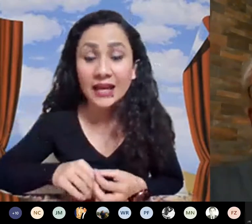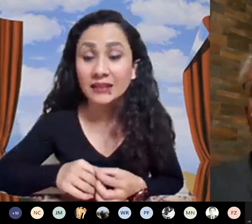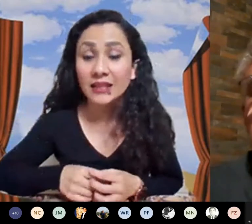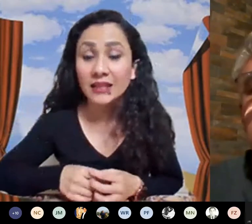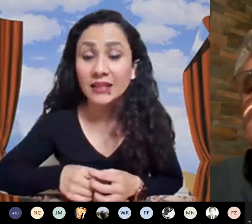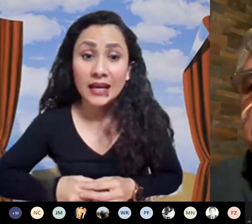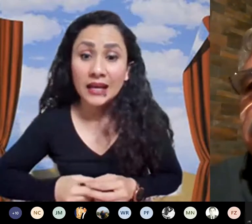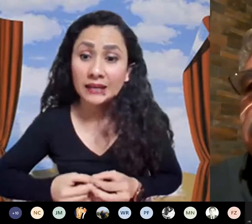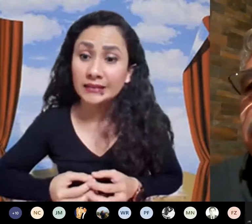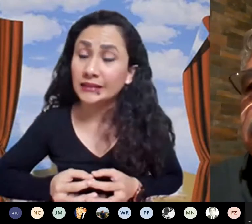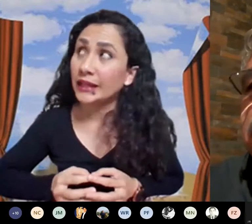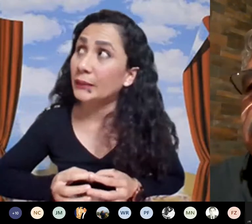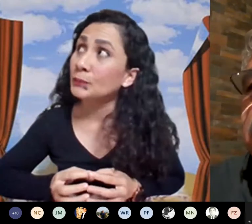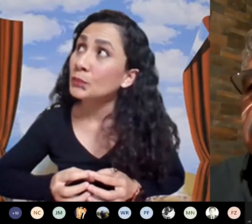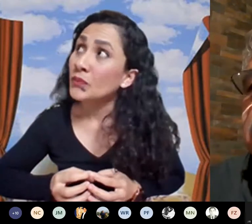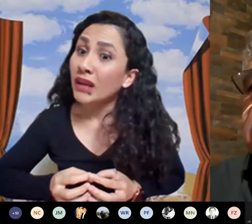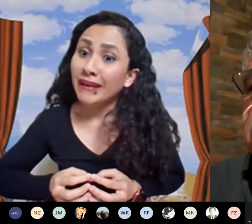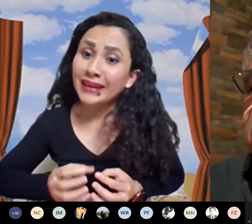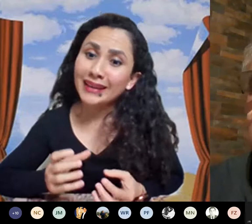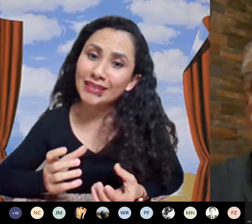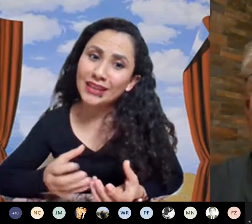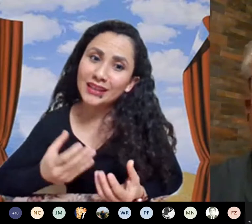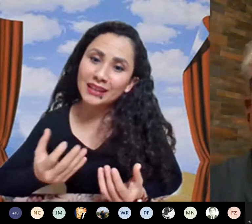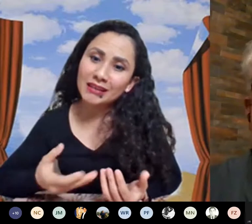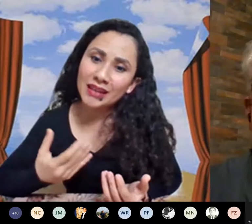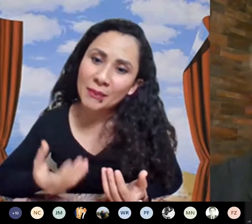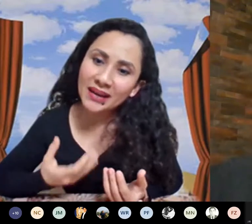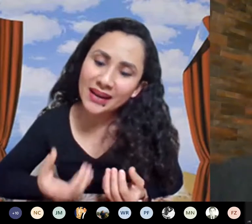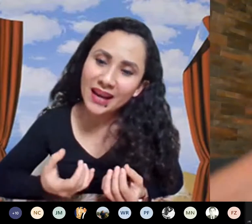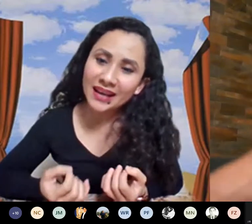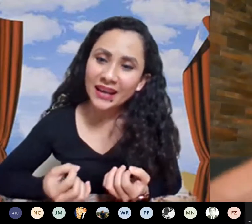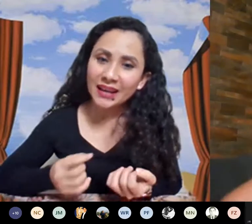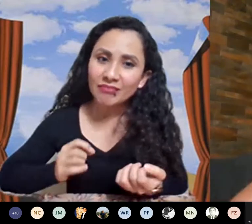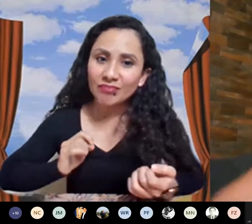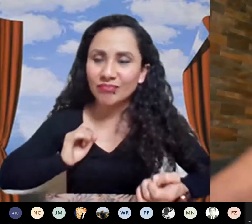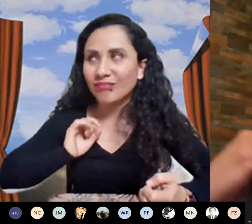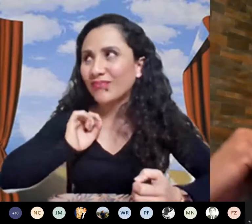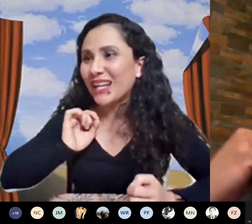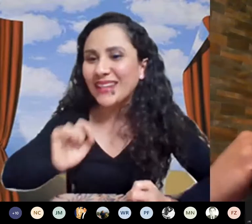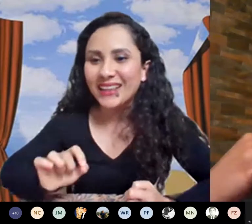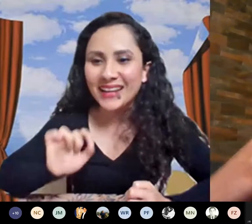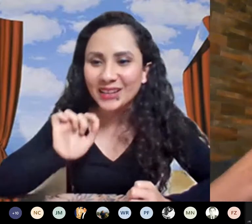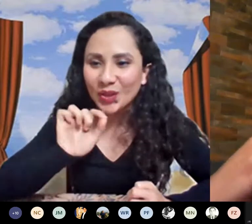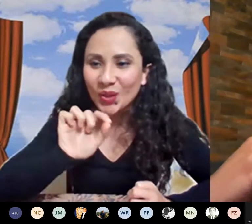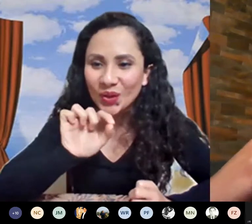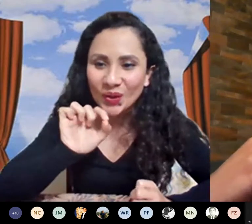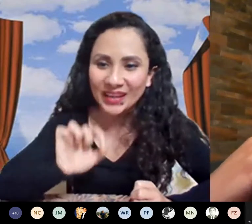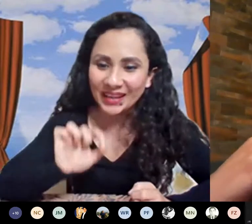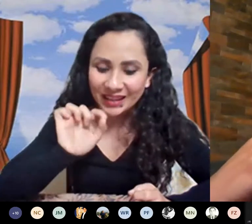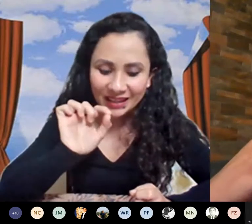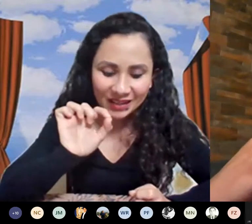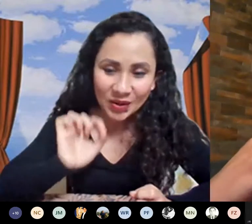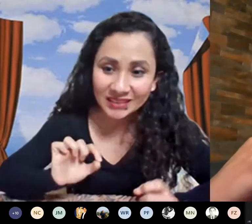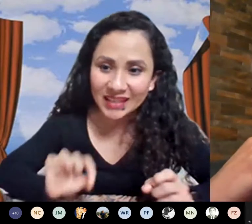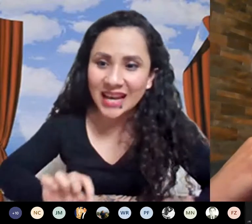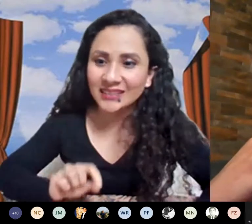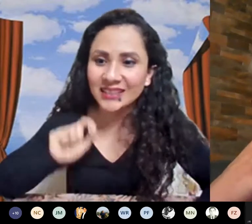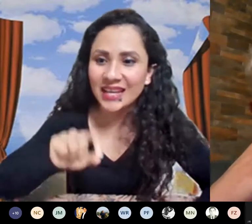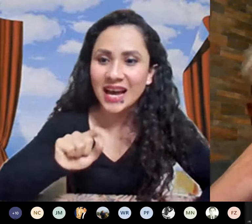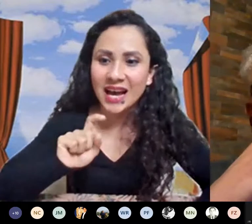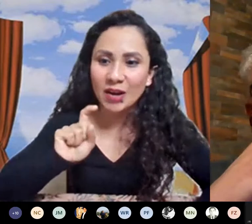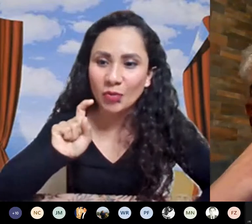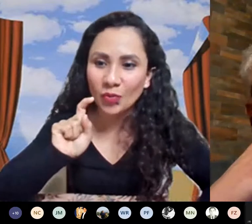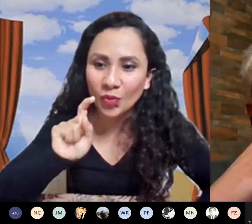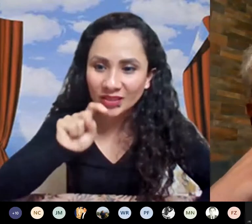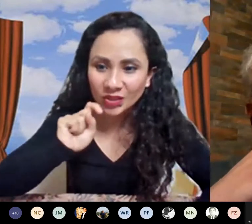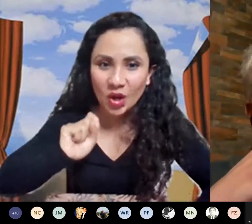enlazadas este y de manera que tratar de que todo lo que lo que se